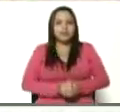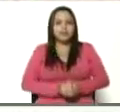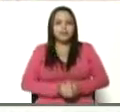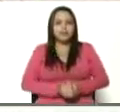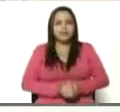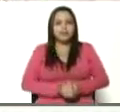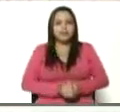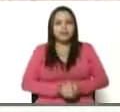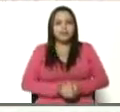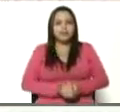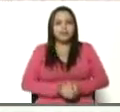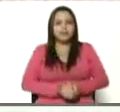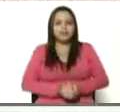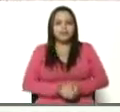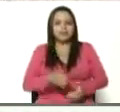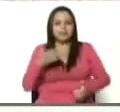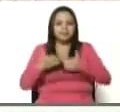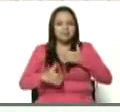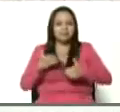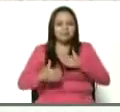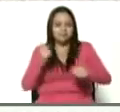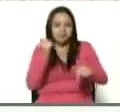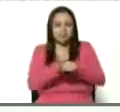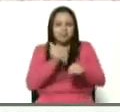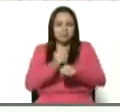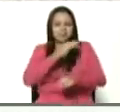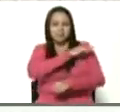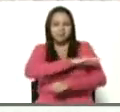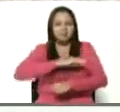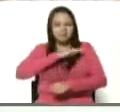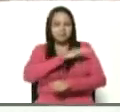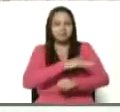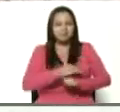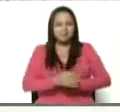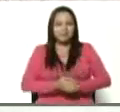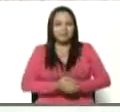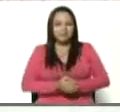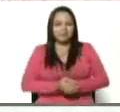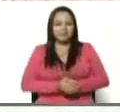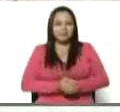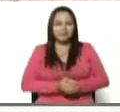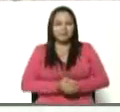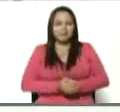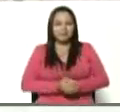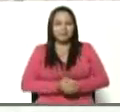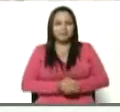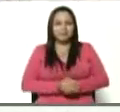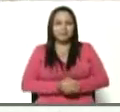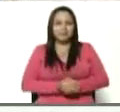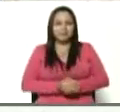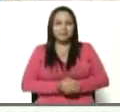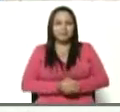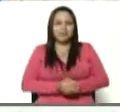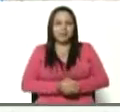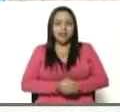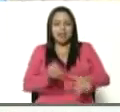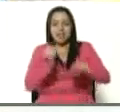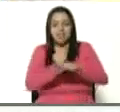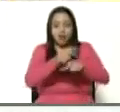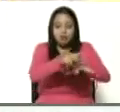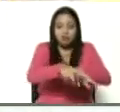miércoles productivo. La gran misión agro-venezola.